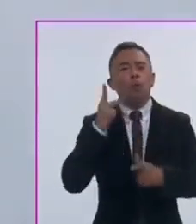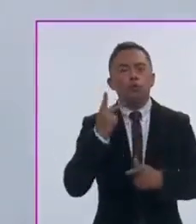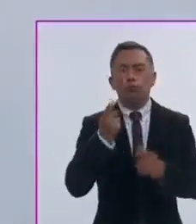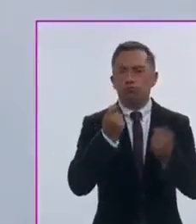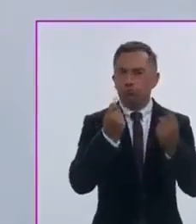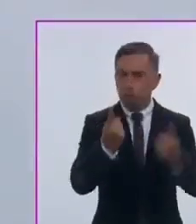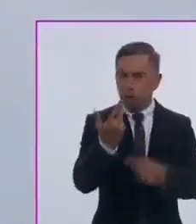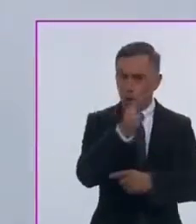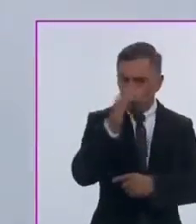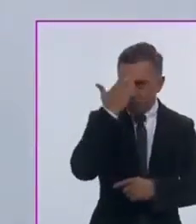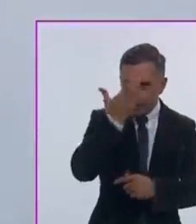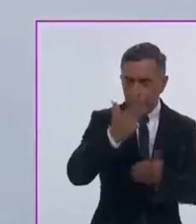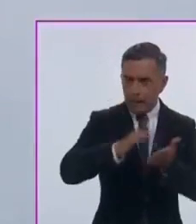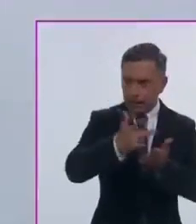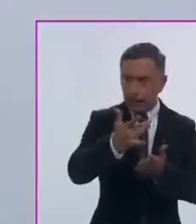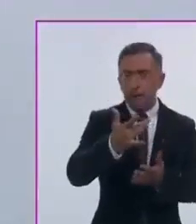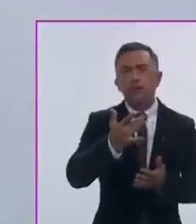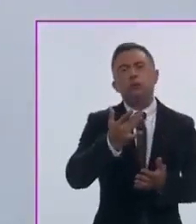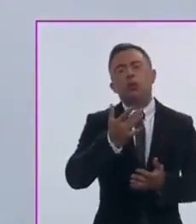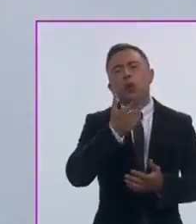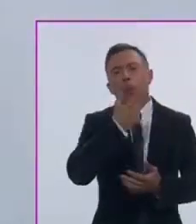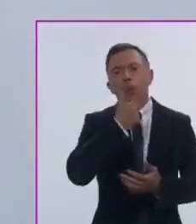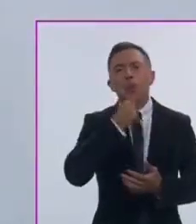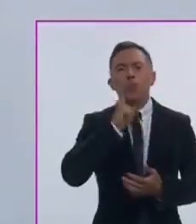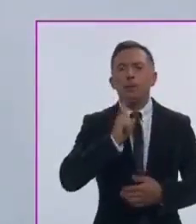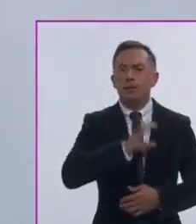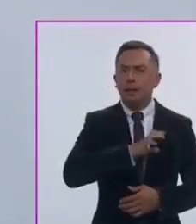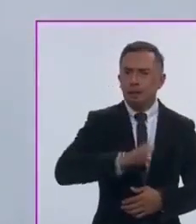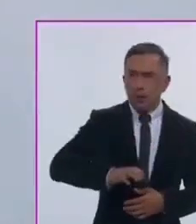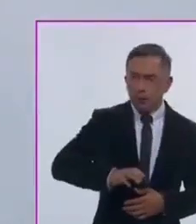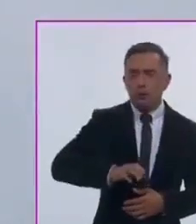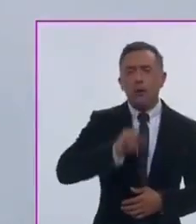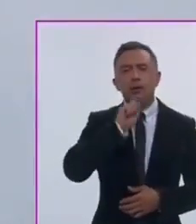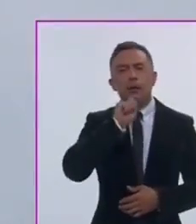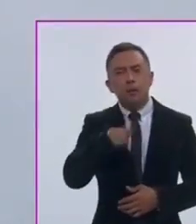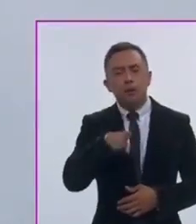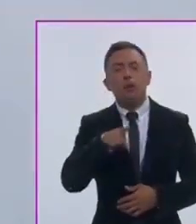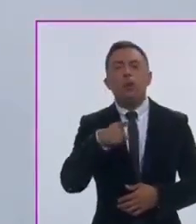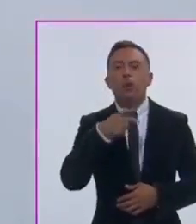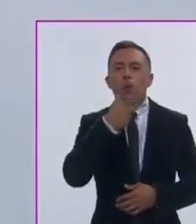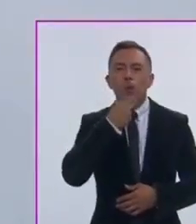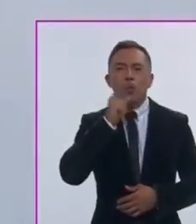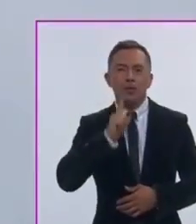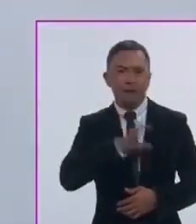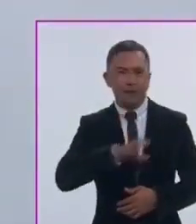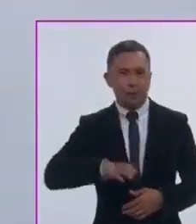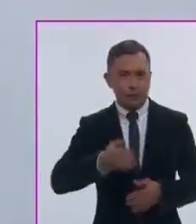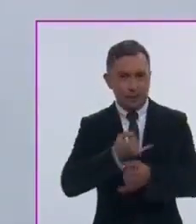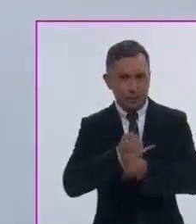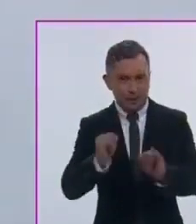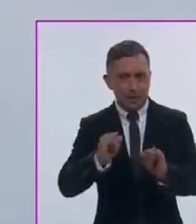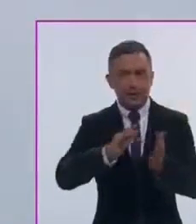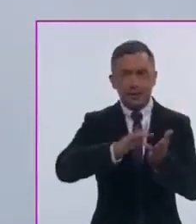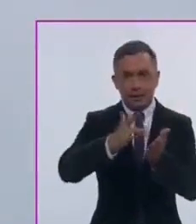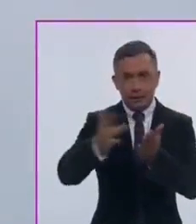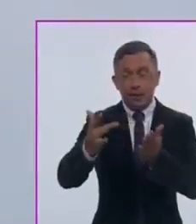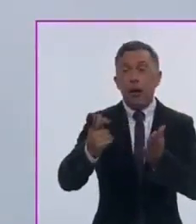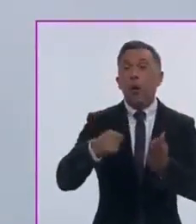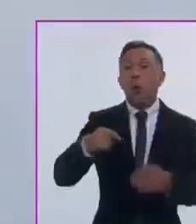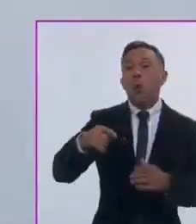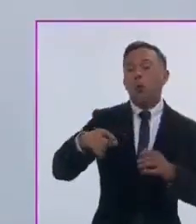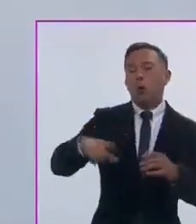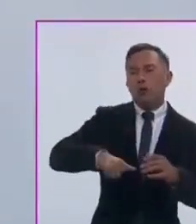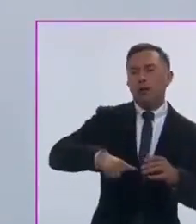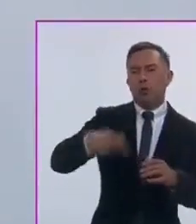a sus candidatas y candidatos, a las candidatas y candidatos independientes, a las instituciones del Estado que nos apoyaron